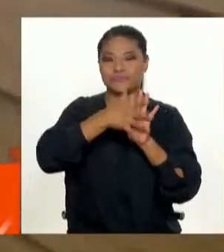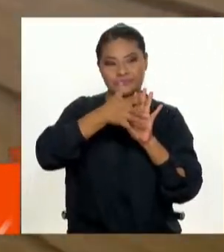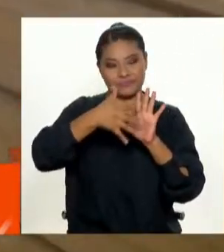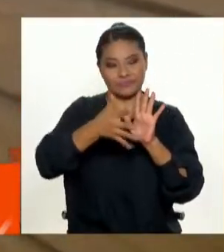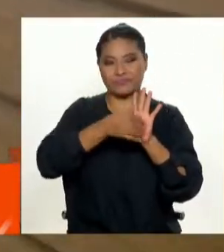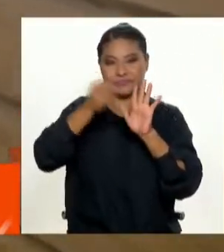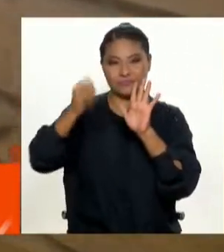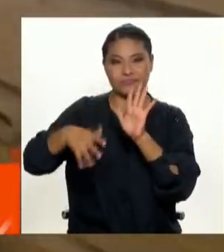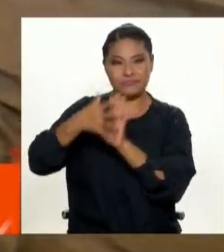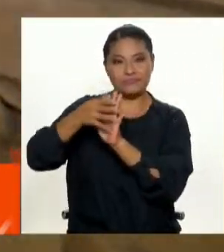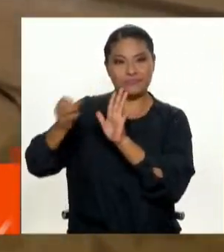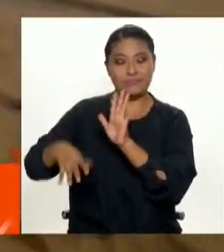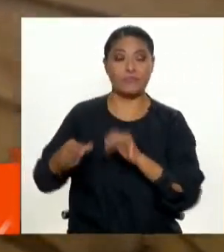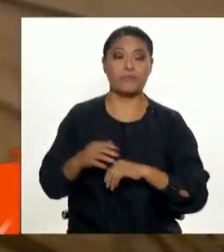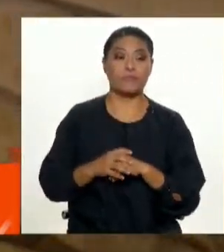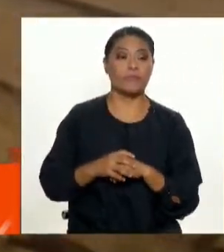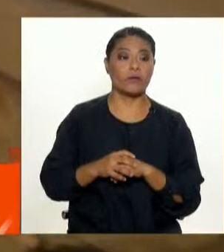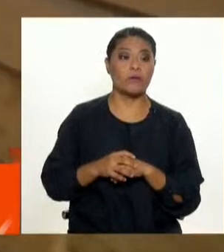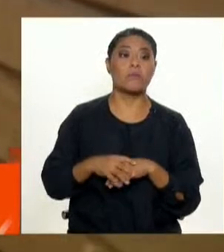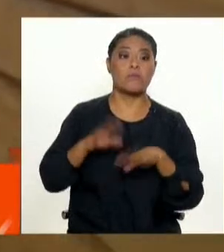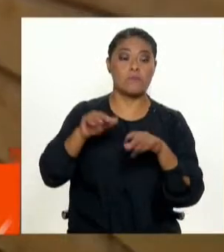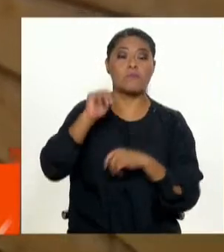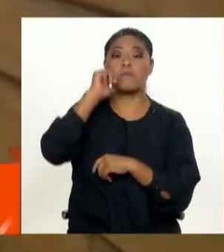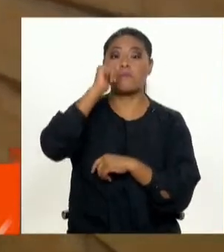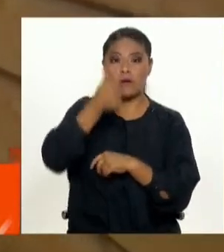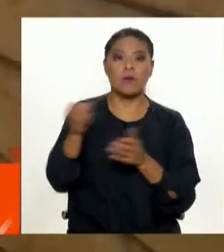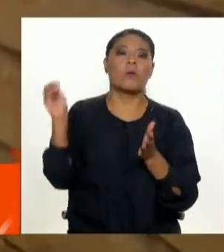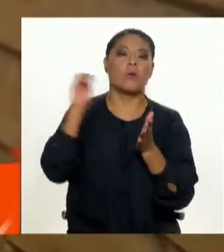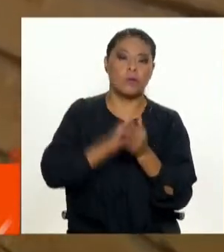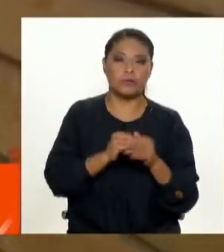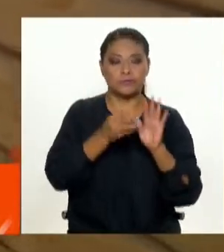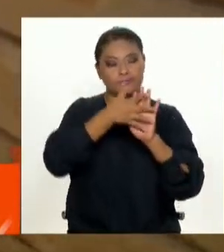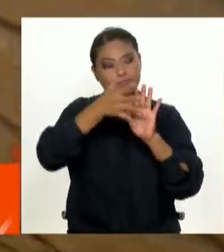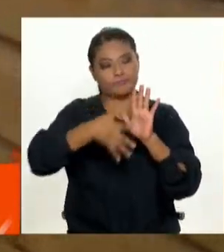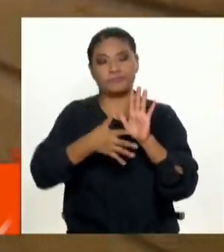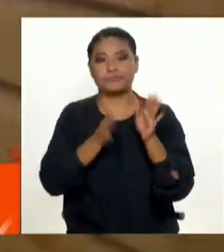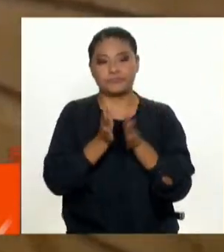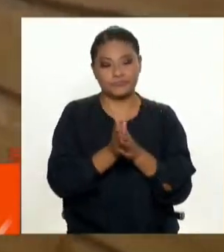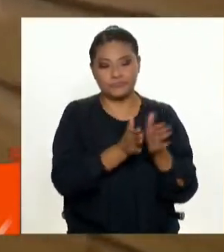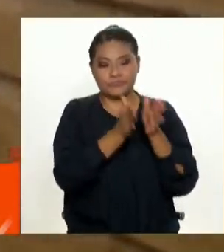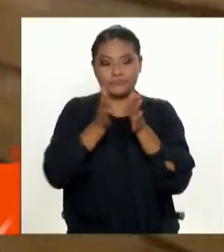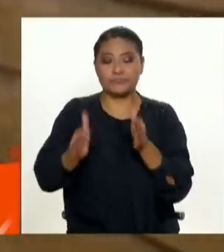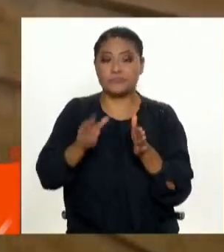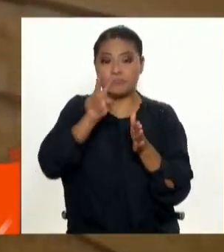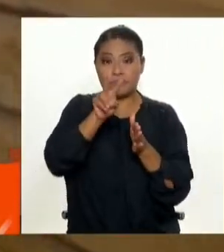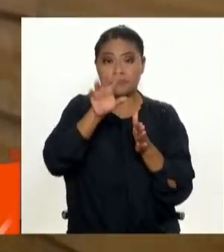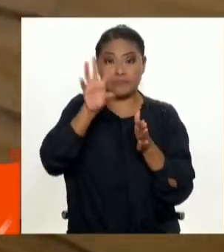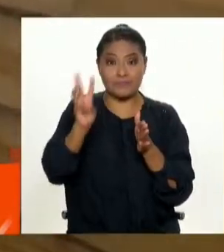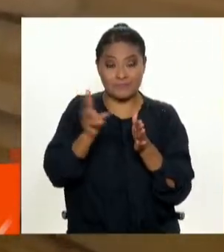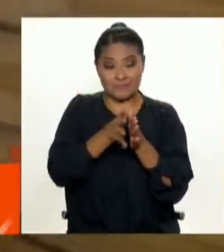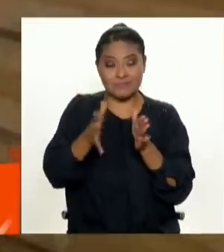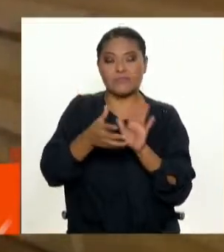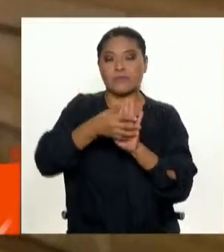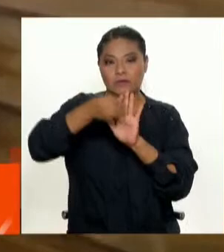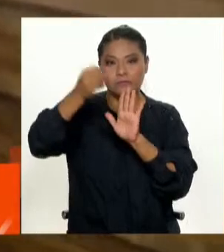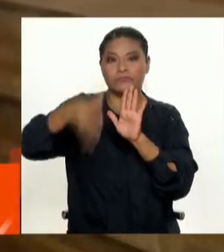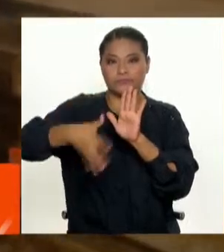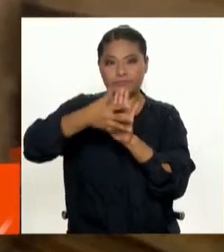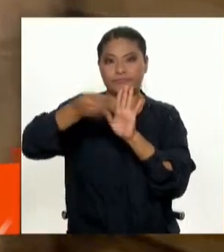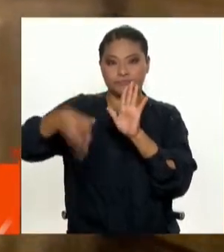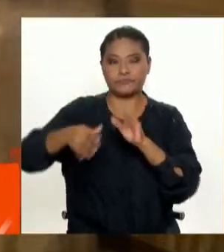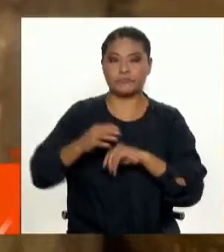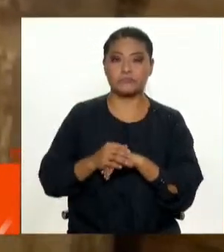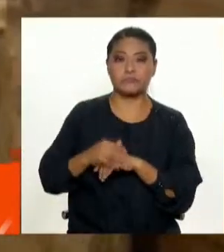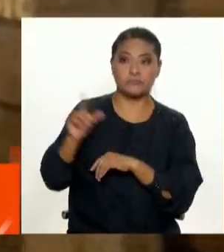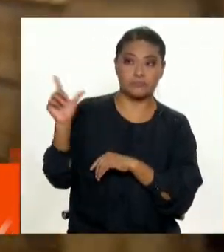de este cerco. Va a continuar mañana el retiro también en el Pozo 26, ese es el nombre que se le da. El lunes